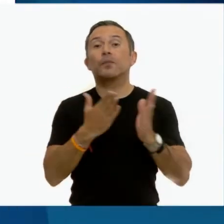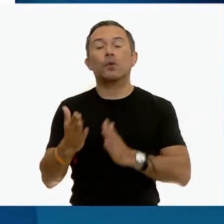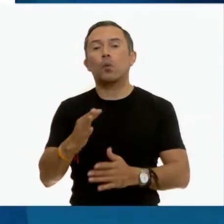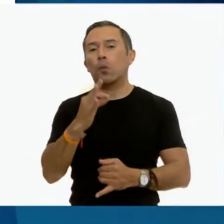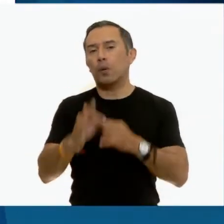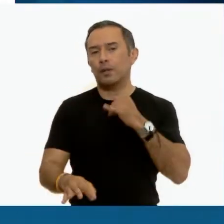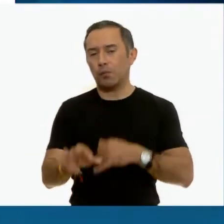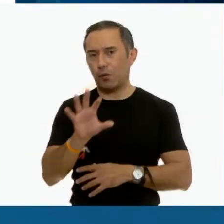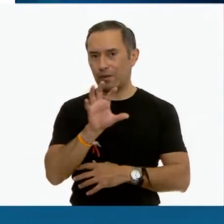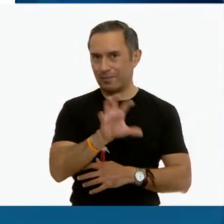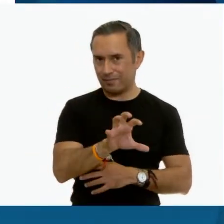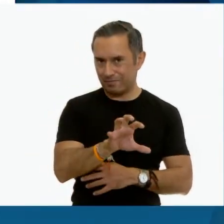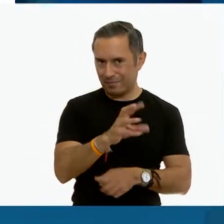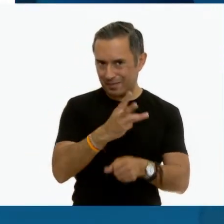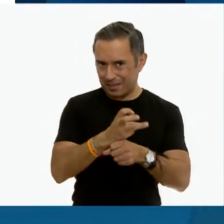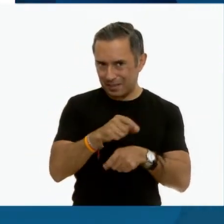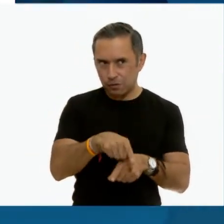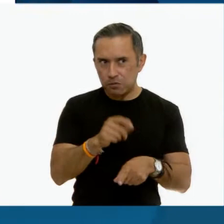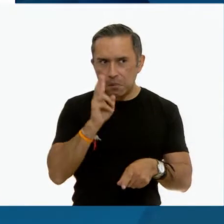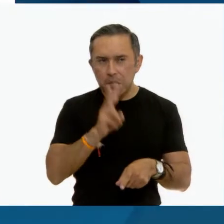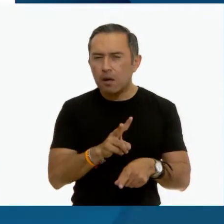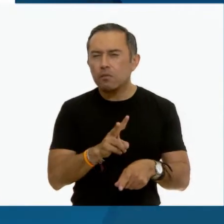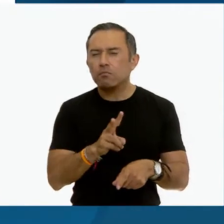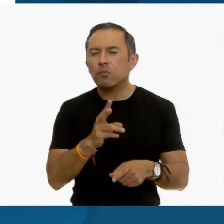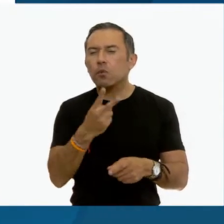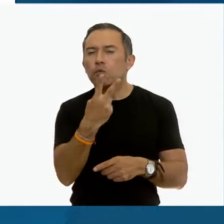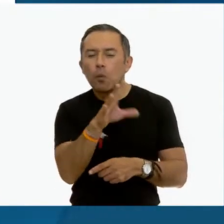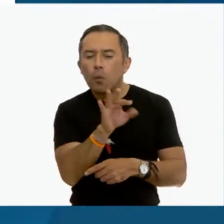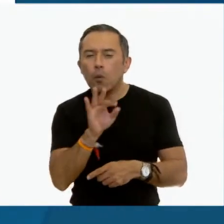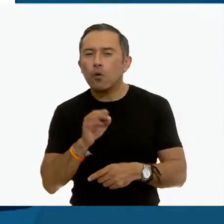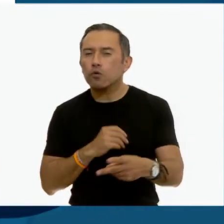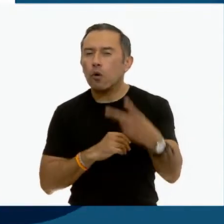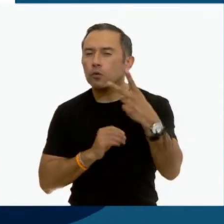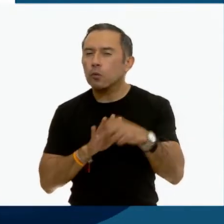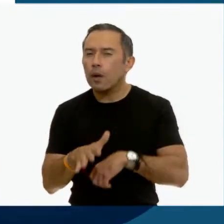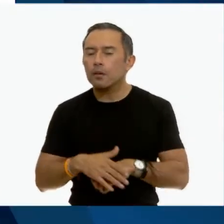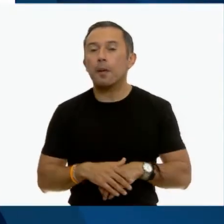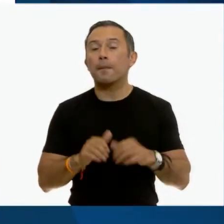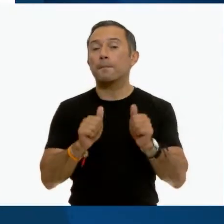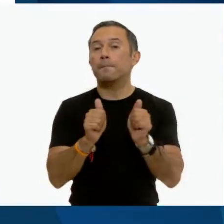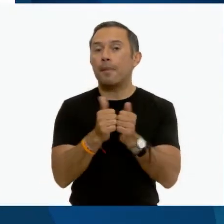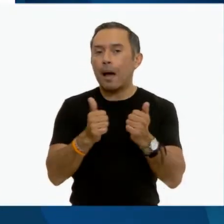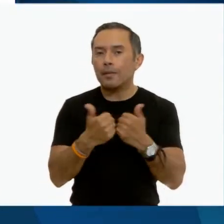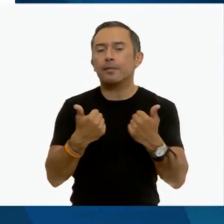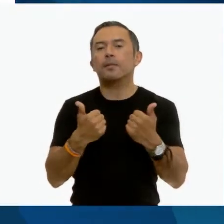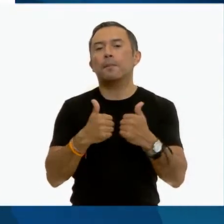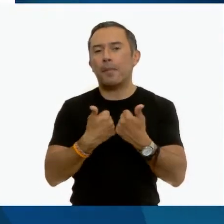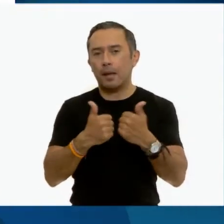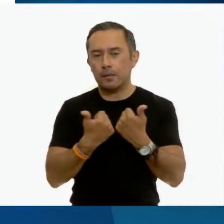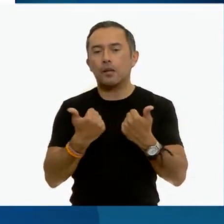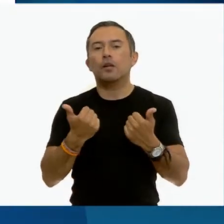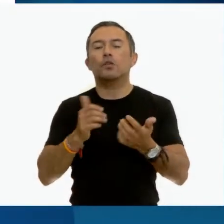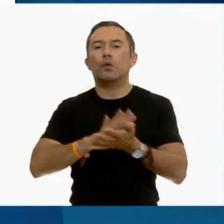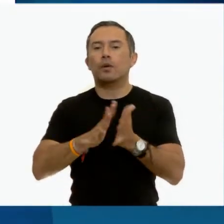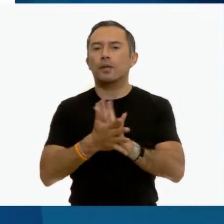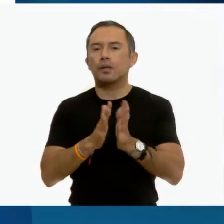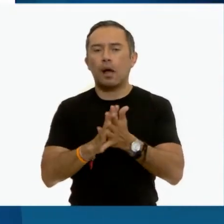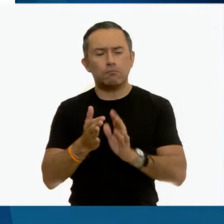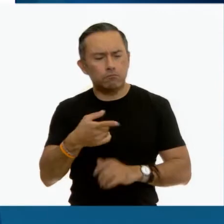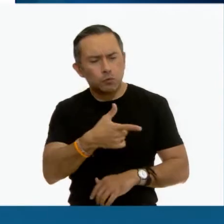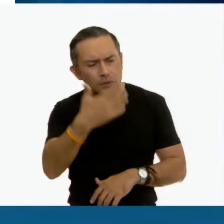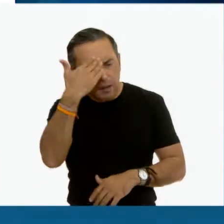los cereales. ¿Qué observas? Dime dos ejemplos. Pan y tortilla. Muy bien. ¿Tú sabes de dónde viene la tortilla?